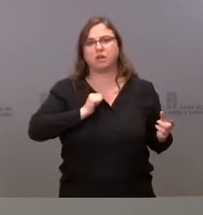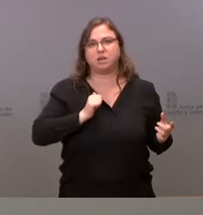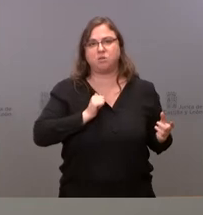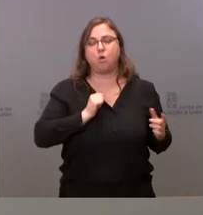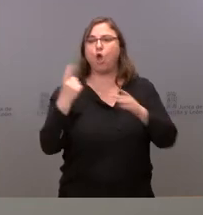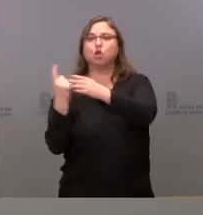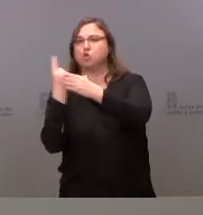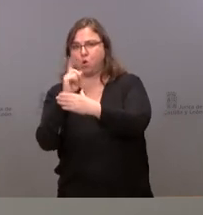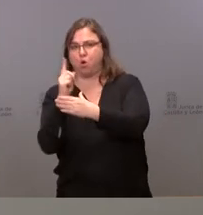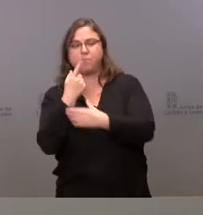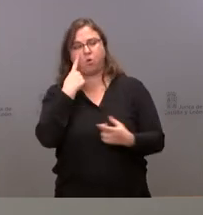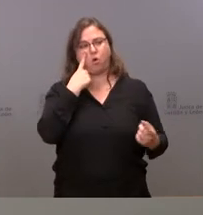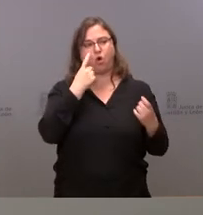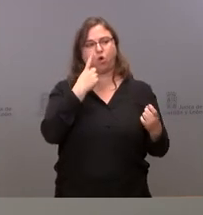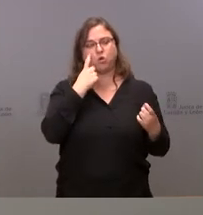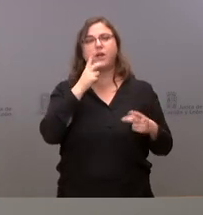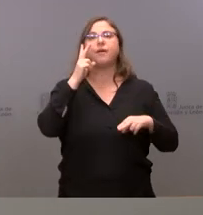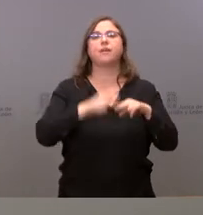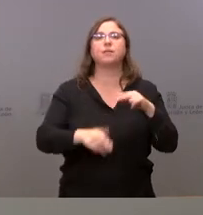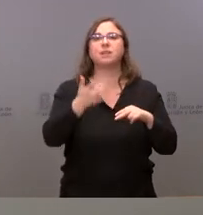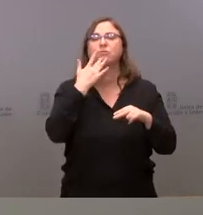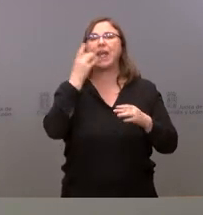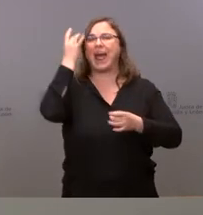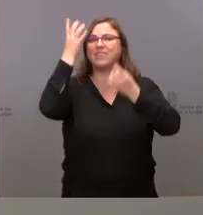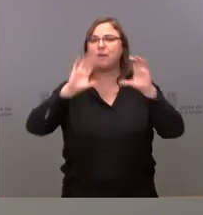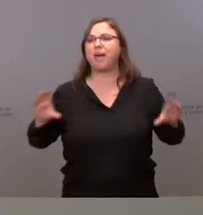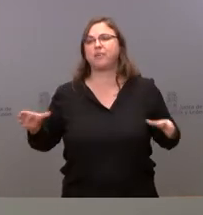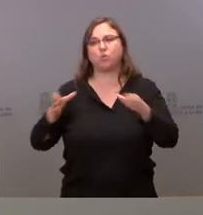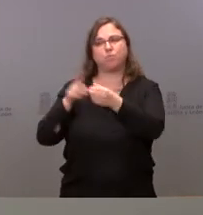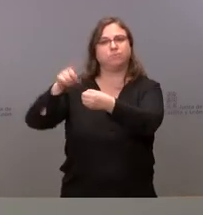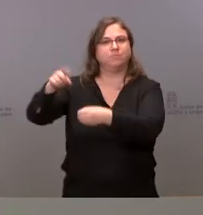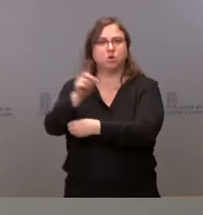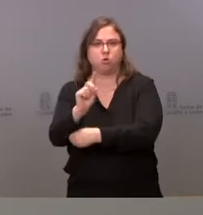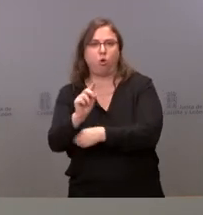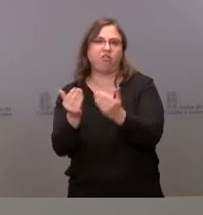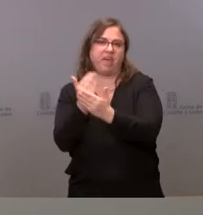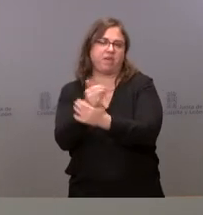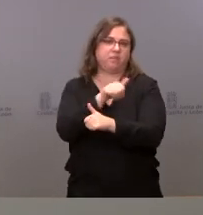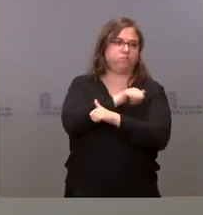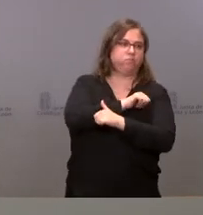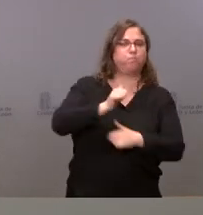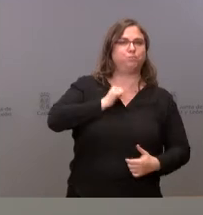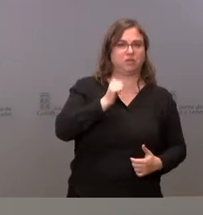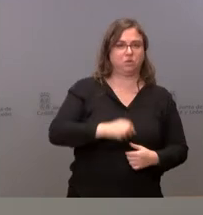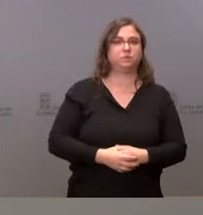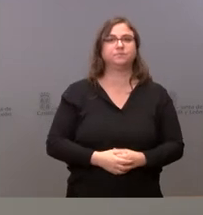aislamiento pero si evitando por ejemplo las actividades grupales que pudiera haber dentro del propio centro medidas de